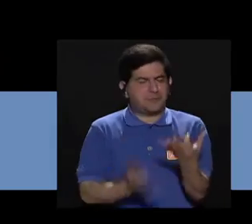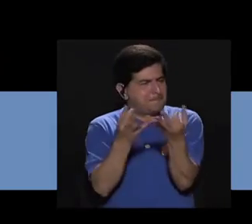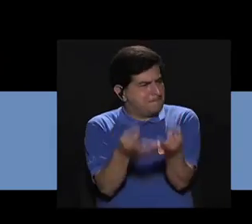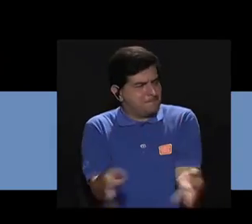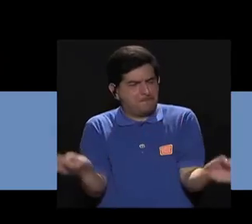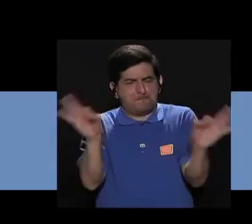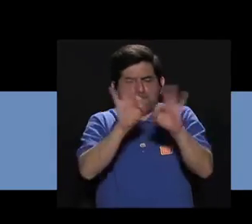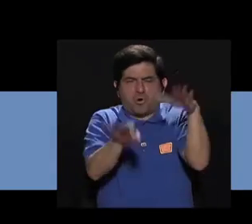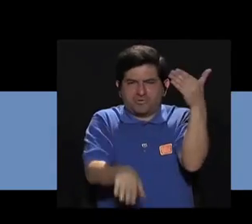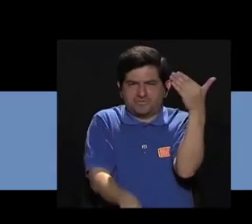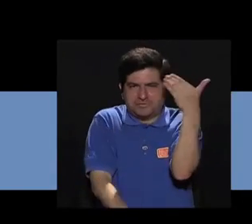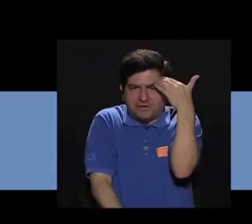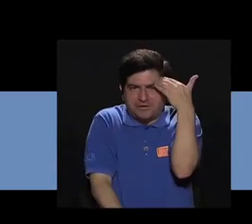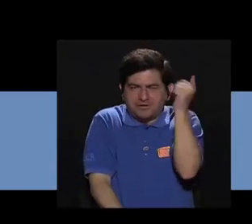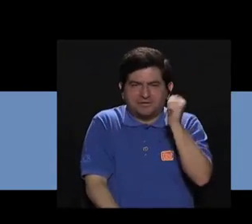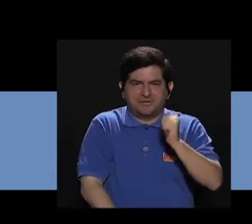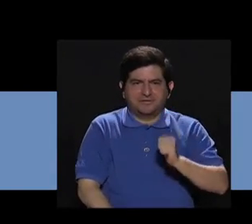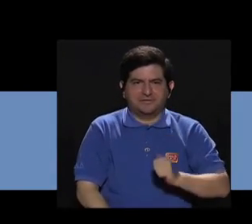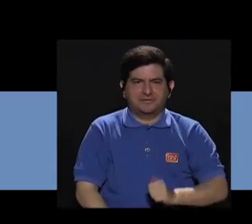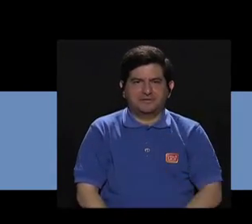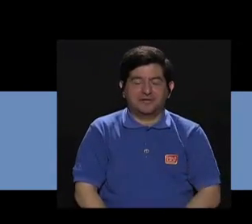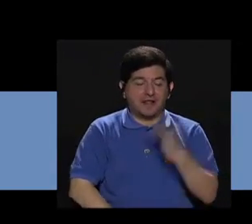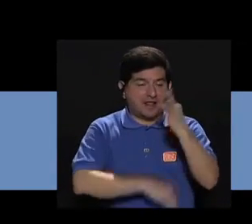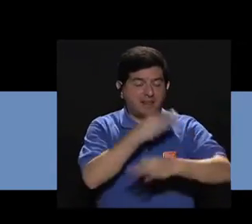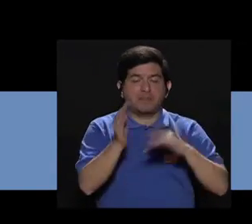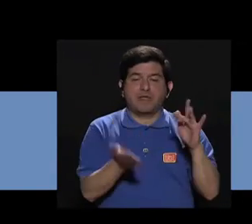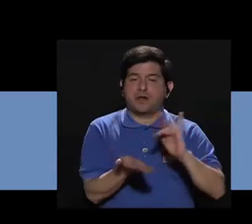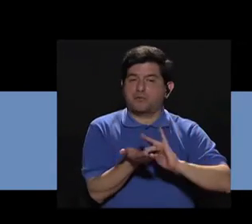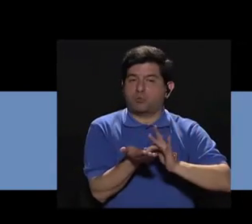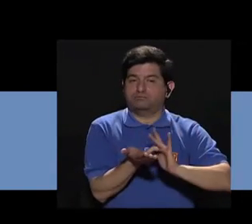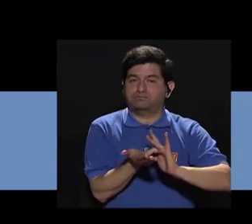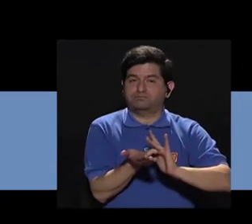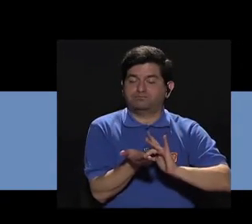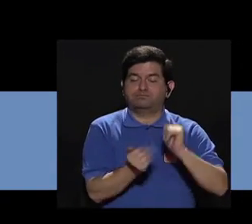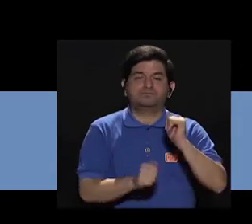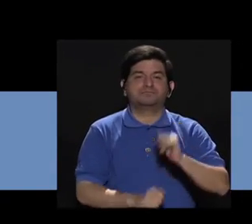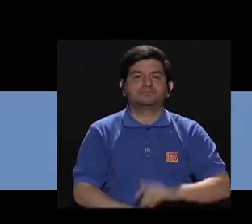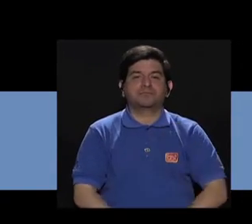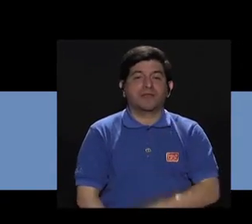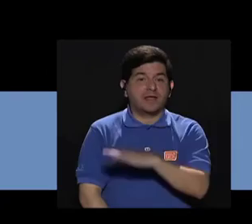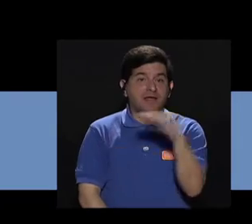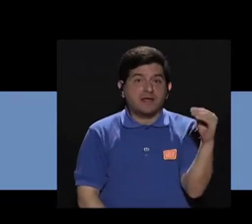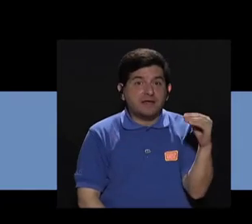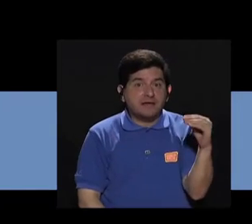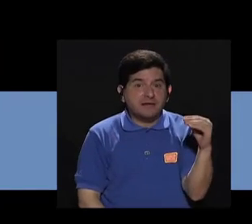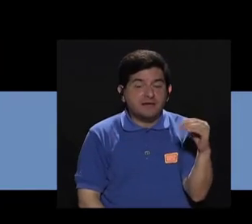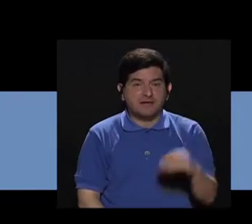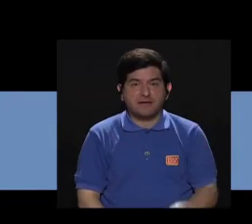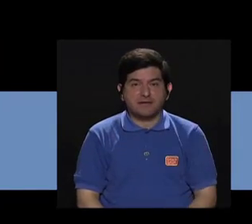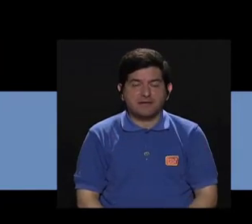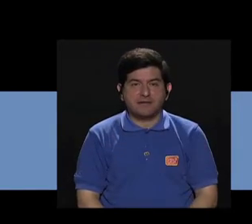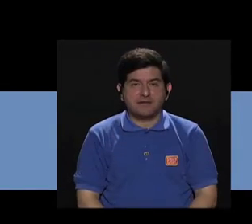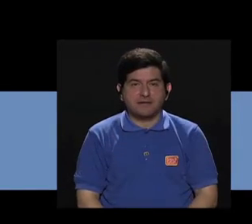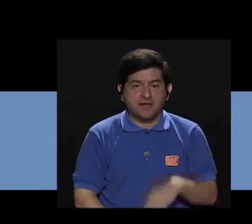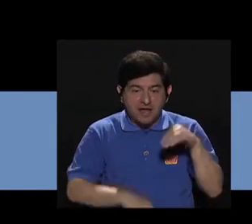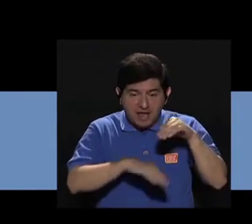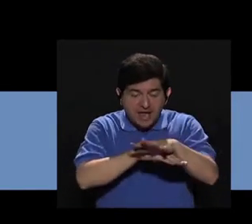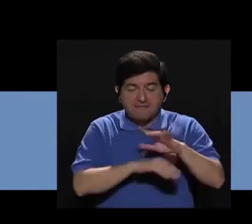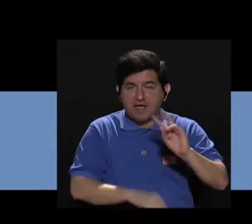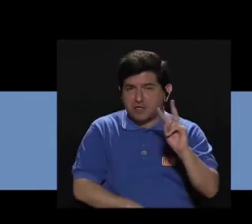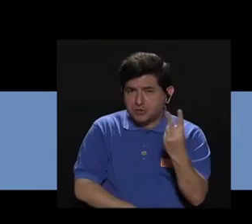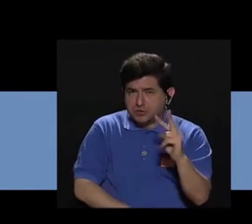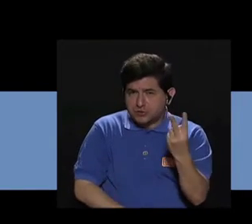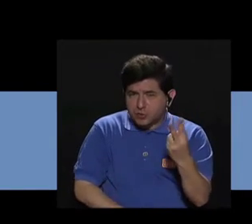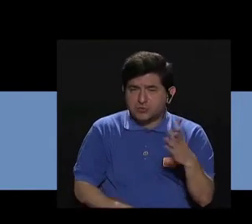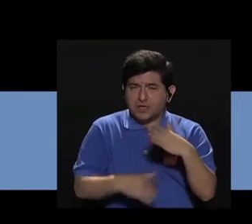creo que es importante saber el tipo de medicamento y si tiene ocasión algún